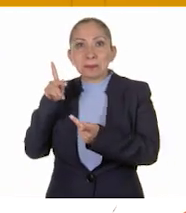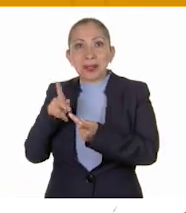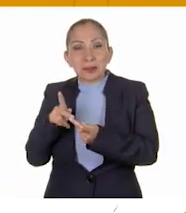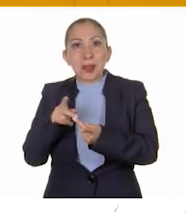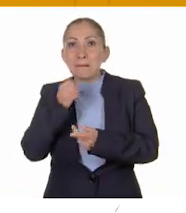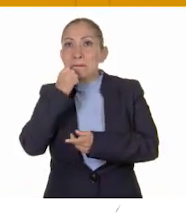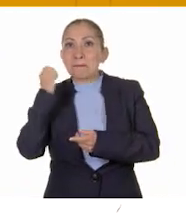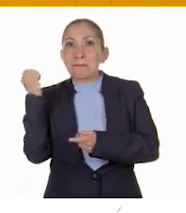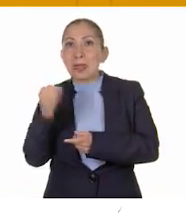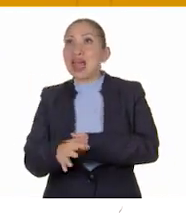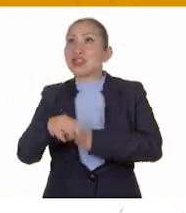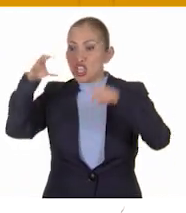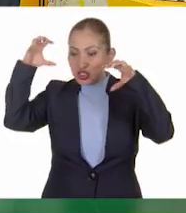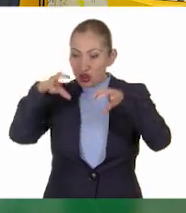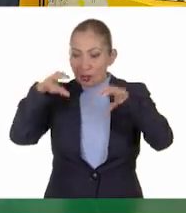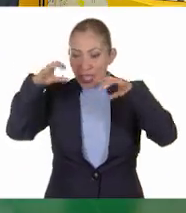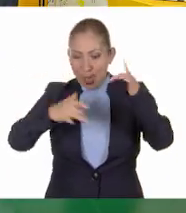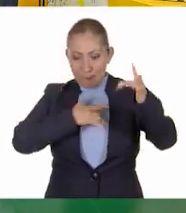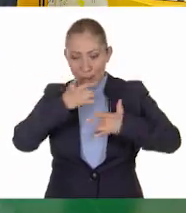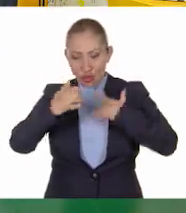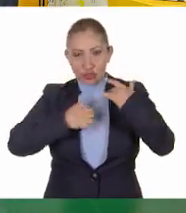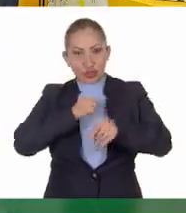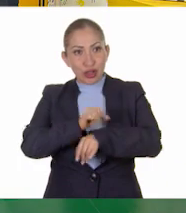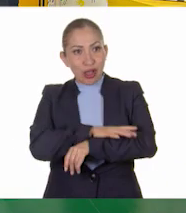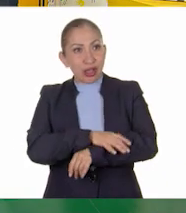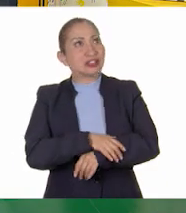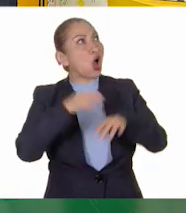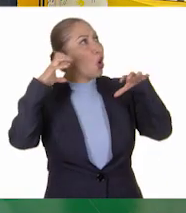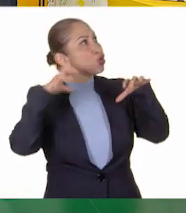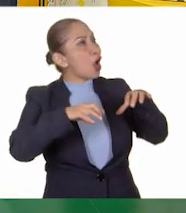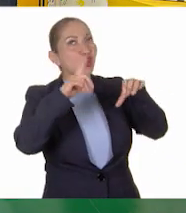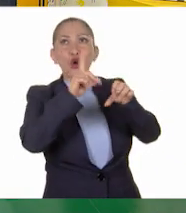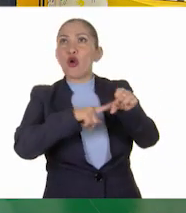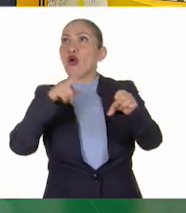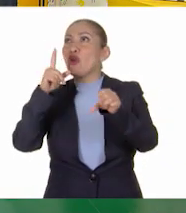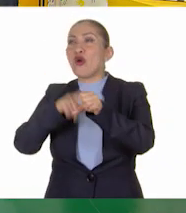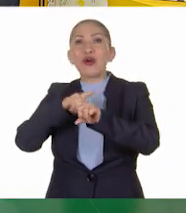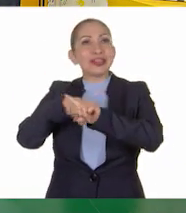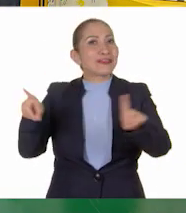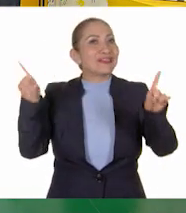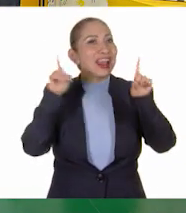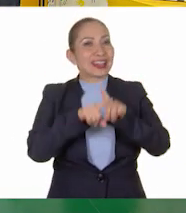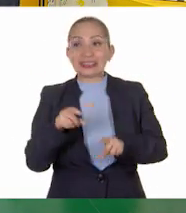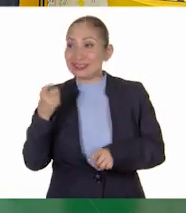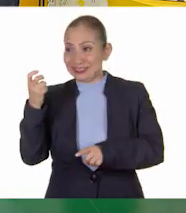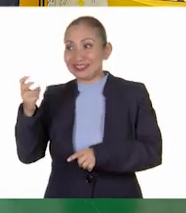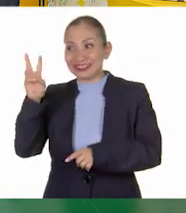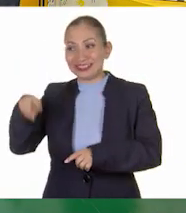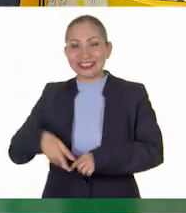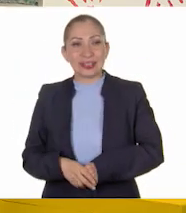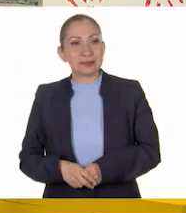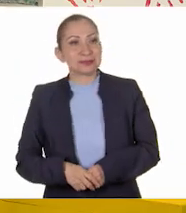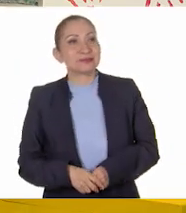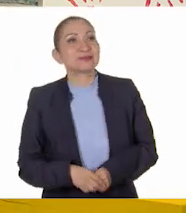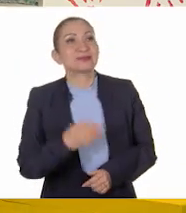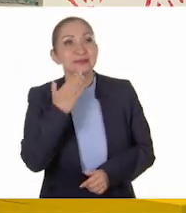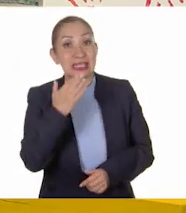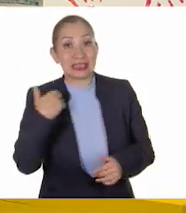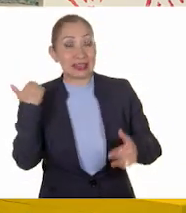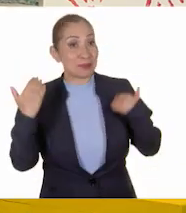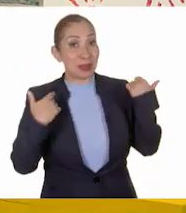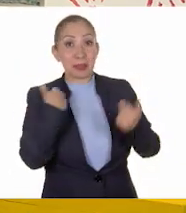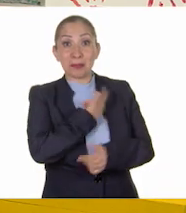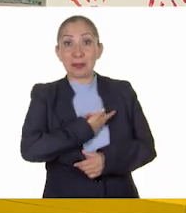¡Perfecto! ¡Padrísima esta lluvia de emociones, ¿verdad? Sí, lluvia de colores. ¡Correcto! ¡Qué divertido!